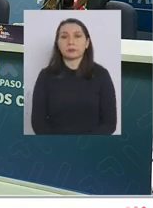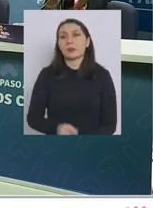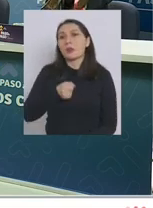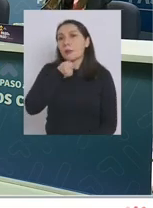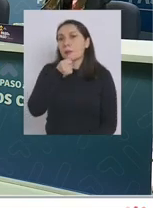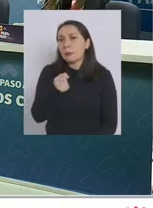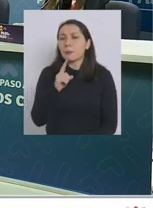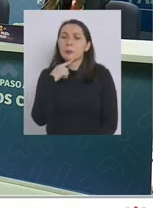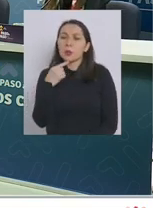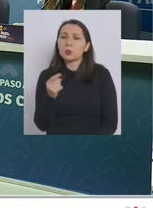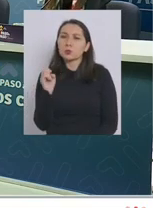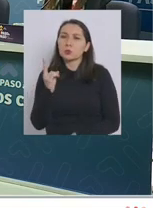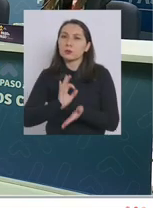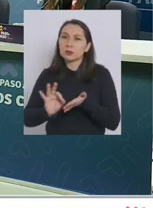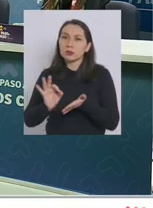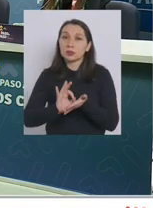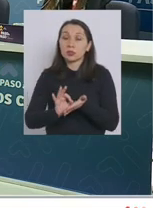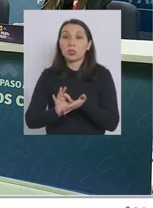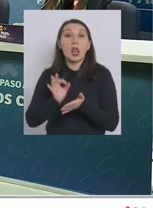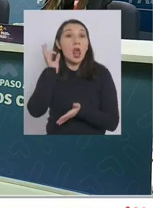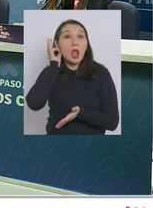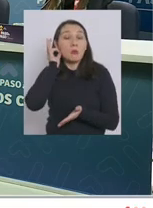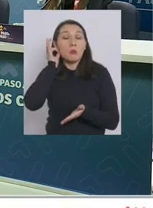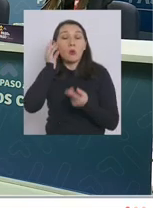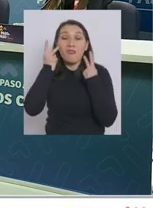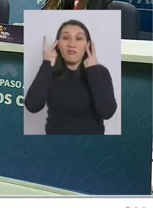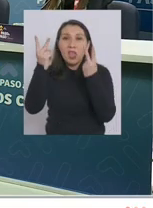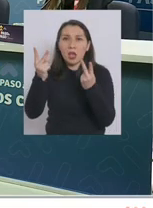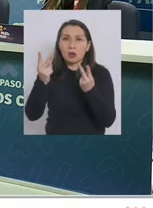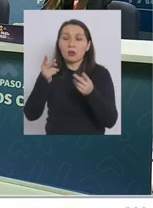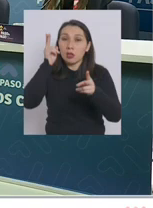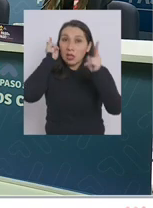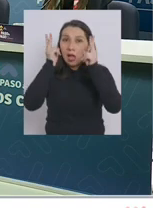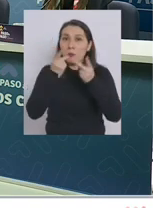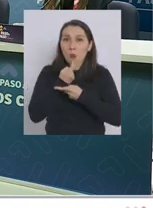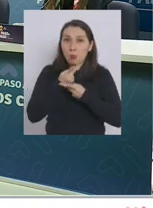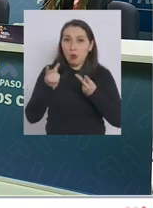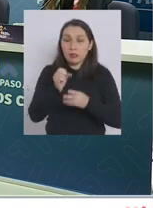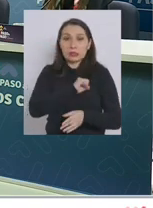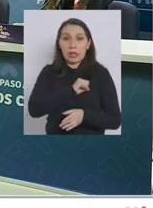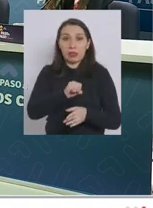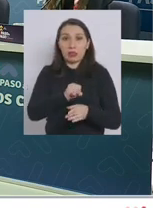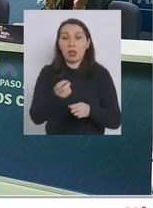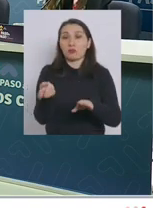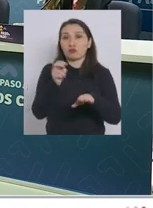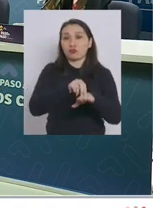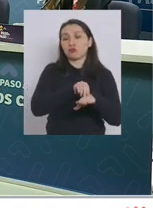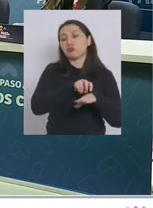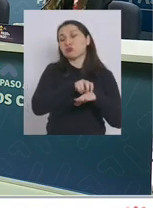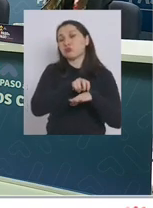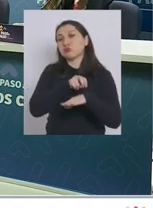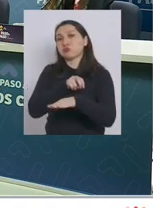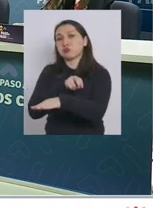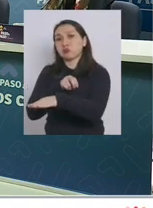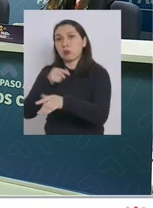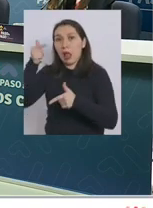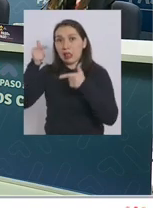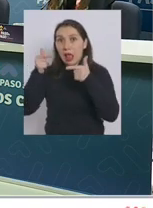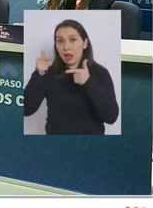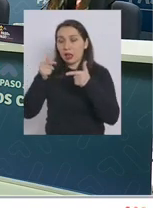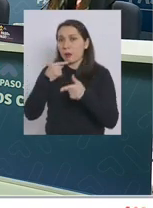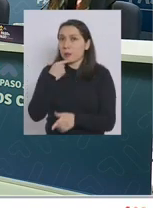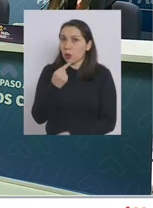Subsecretaria ella viajó en transporte público de Santiago hasta Talca y si es así